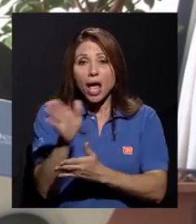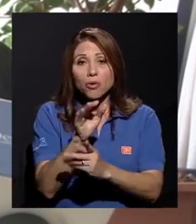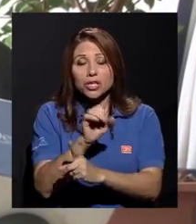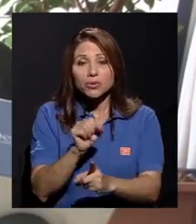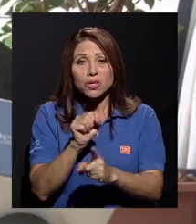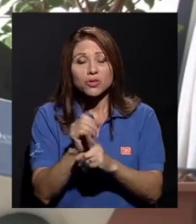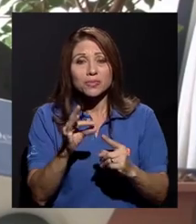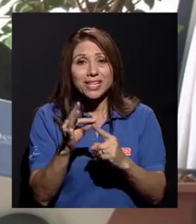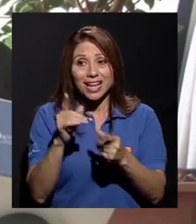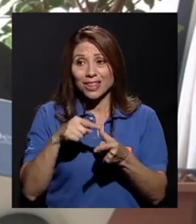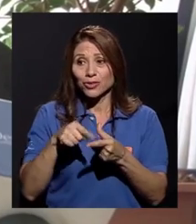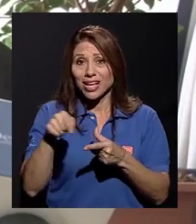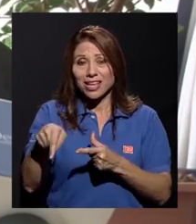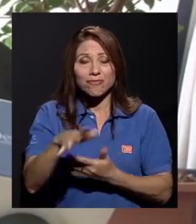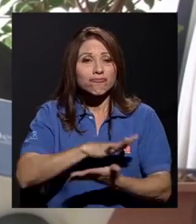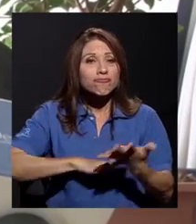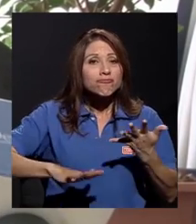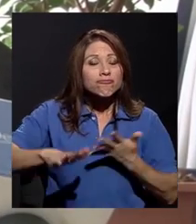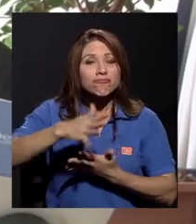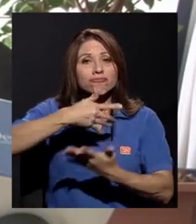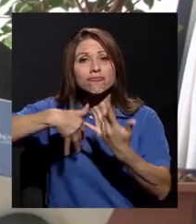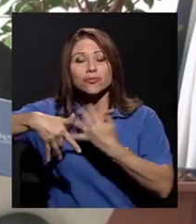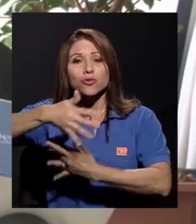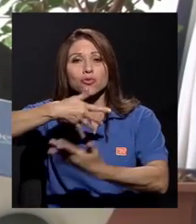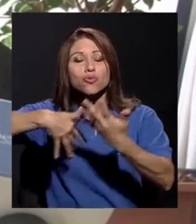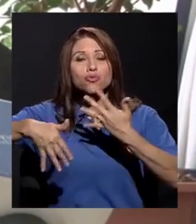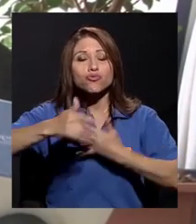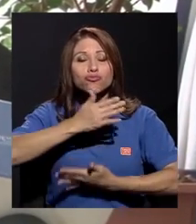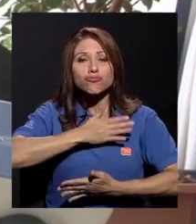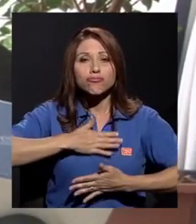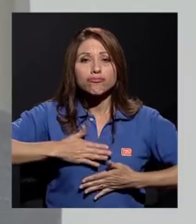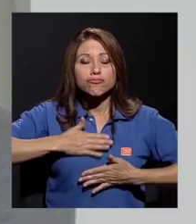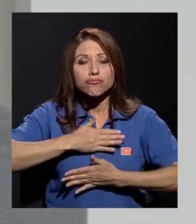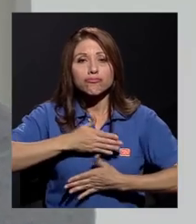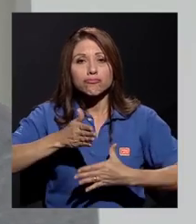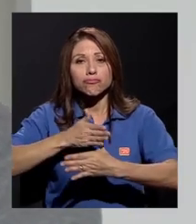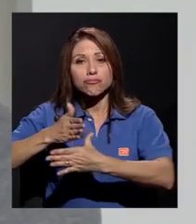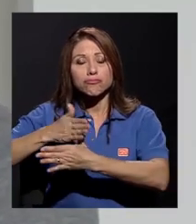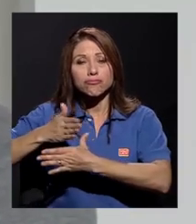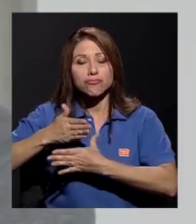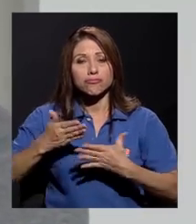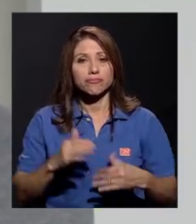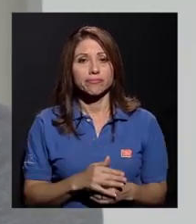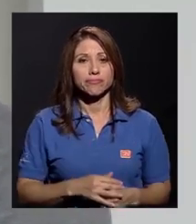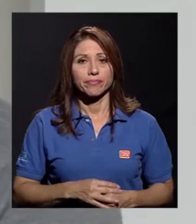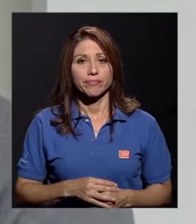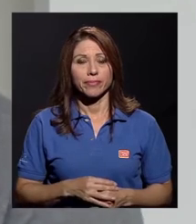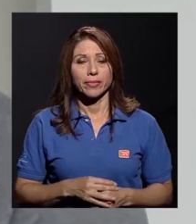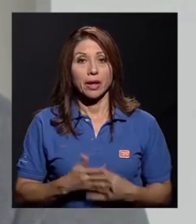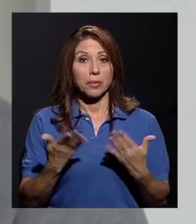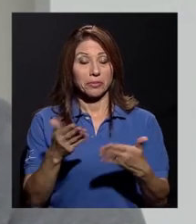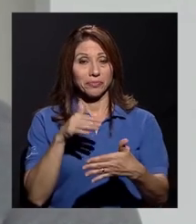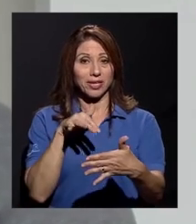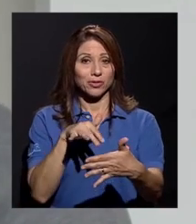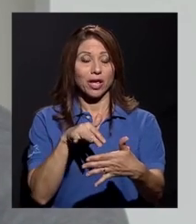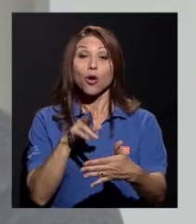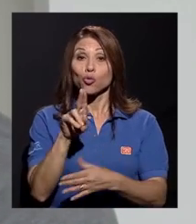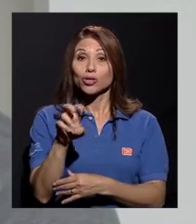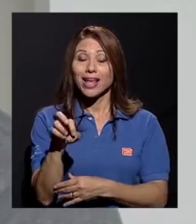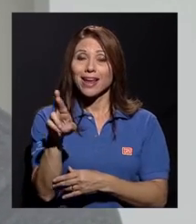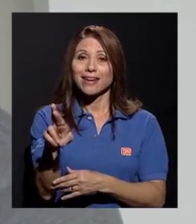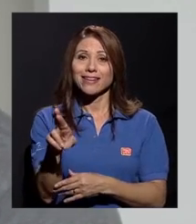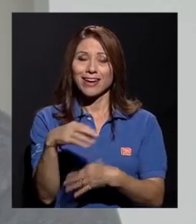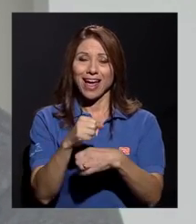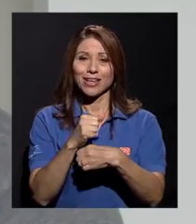un nivel de convivencia y de relación entre ellos fraternal. Estudiar, de hecho, la UCR ha hecho que me